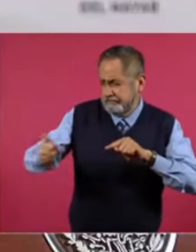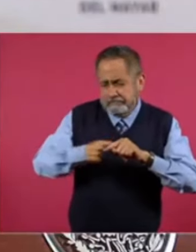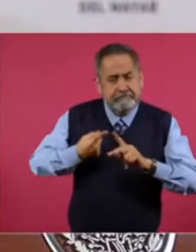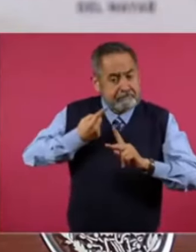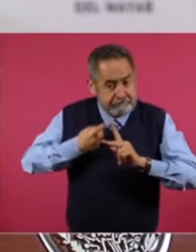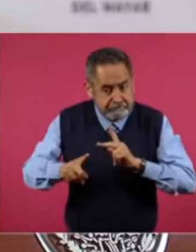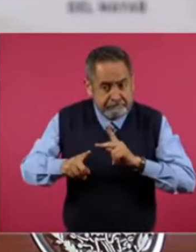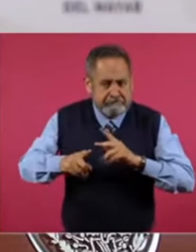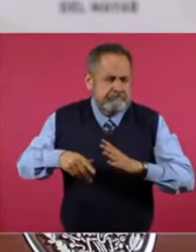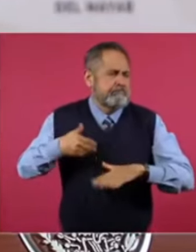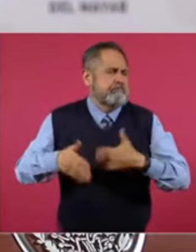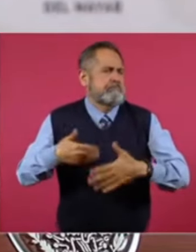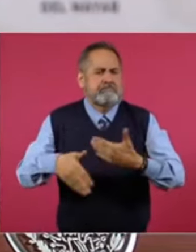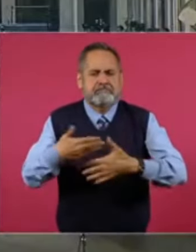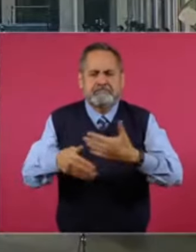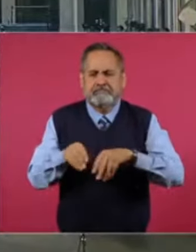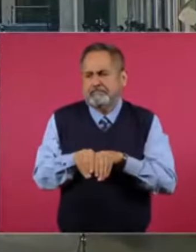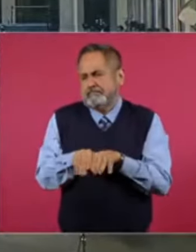Empezaron. A.